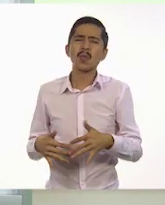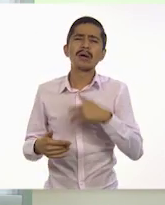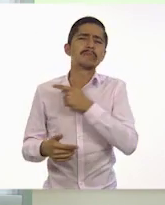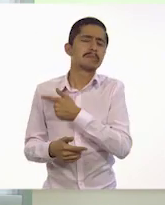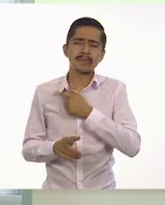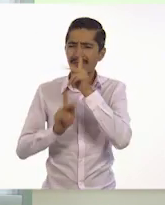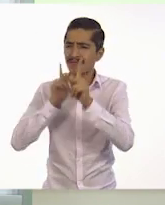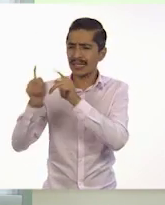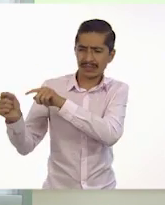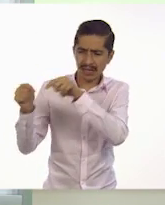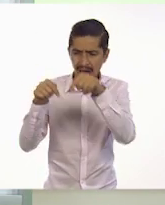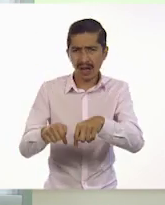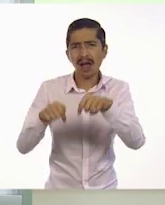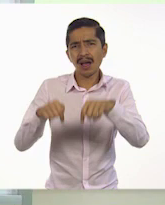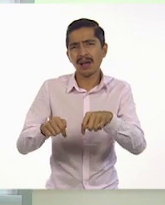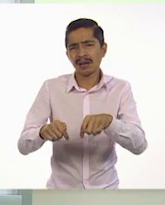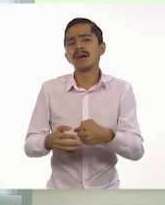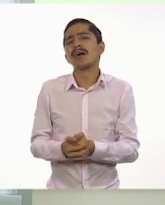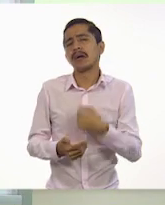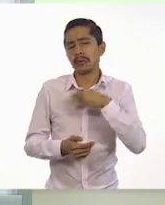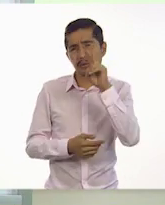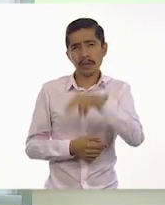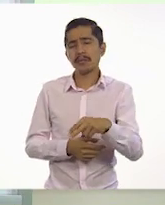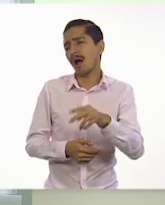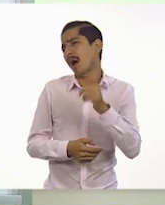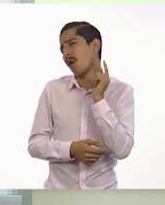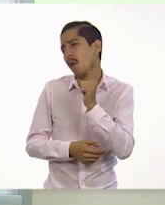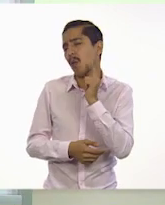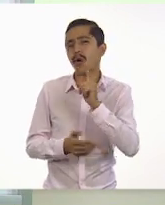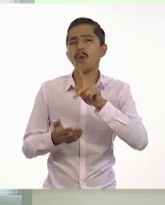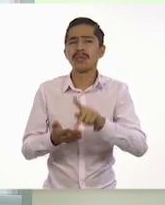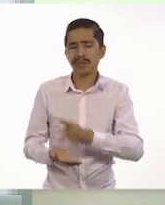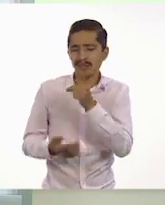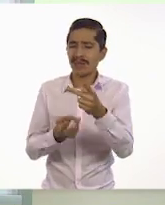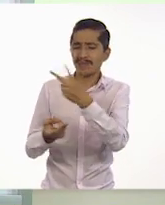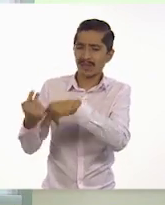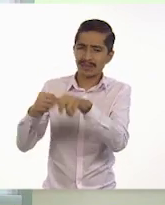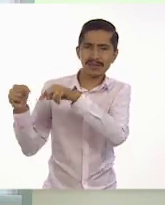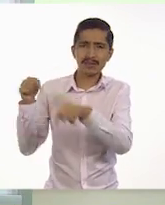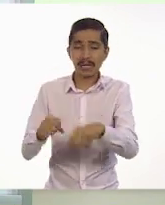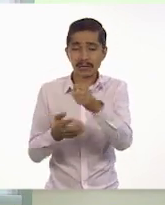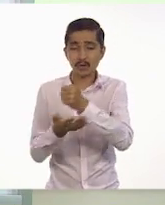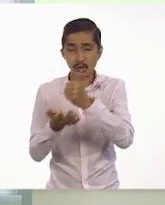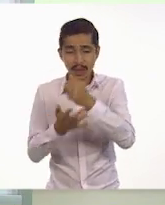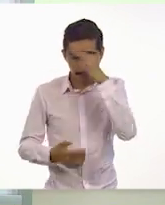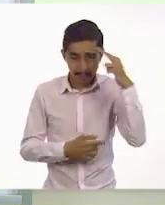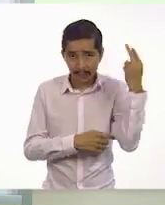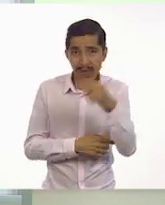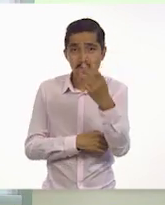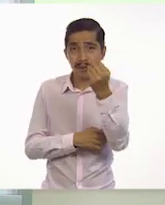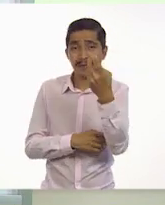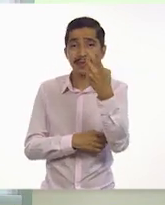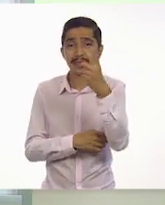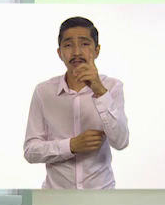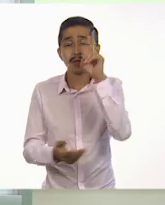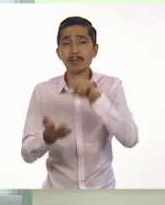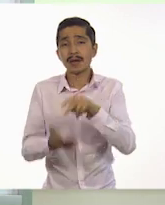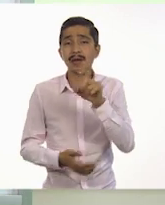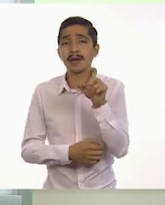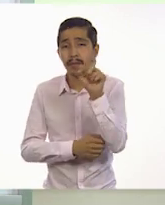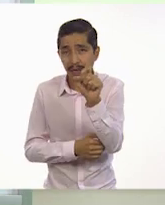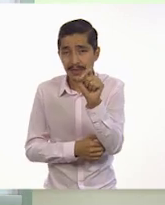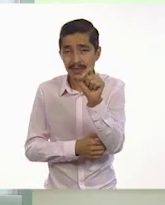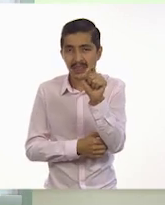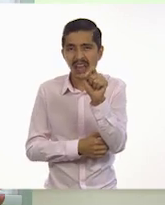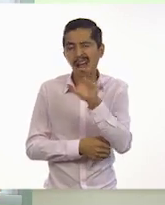vengas a visitarnos al programa. Nos encantará que nos vuelvas a visitar. México, Ciudad de México, 9 de diciembre de 2020.